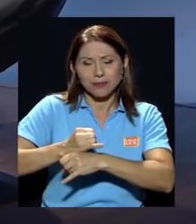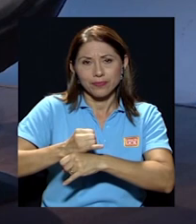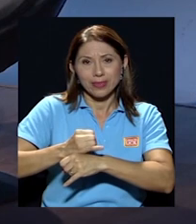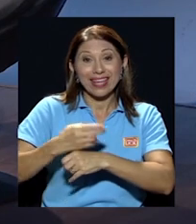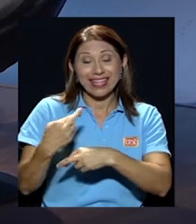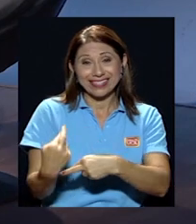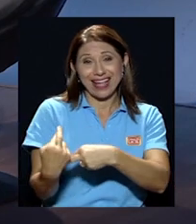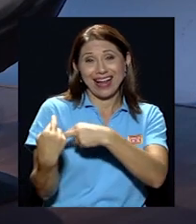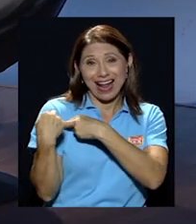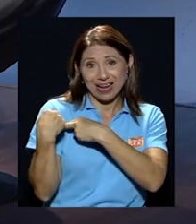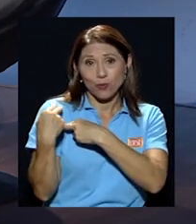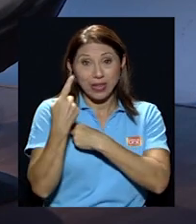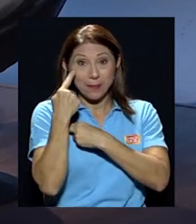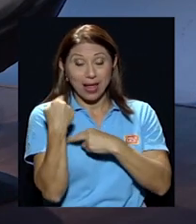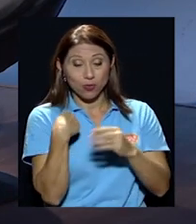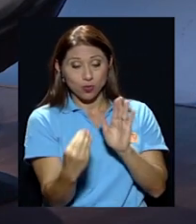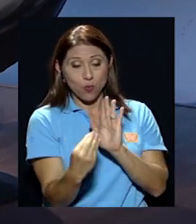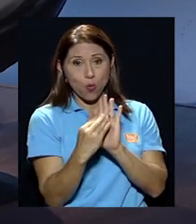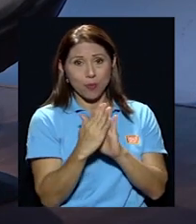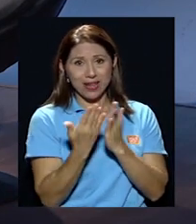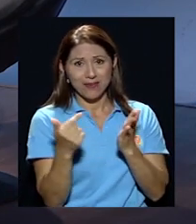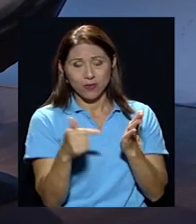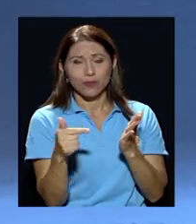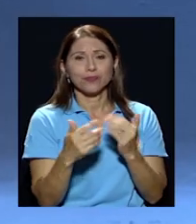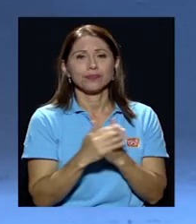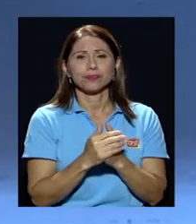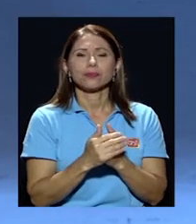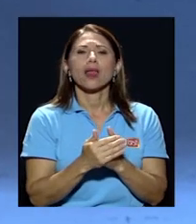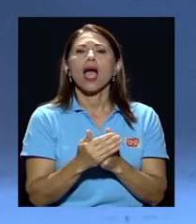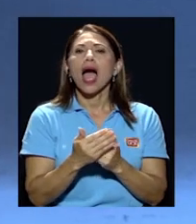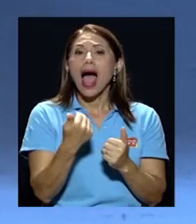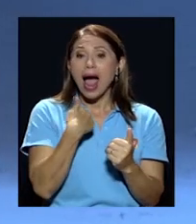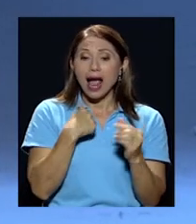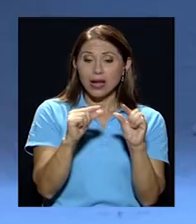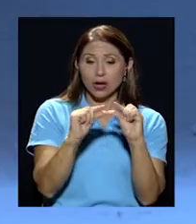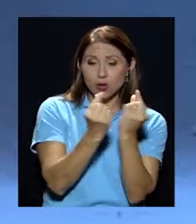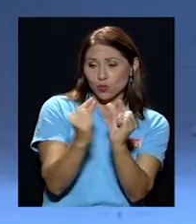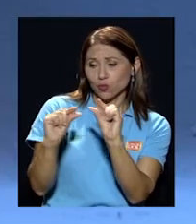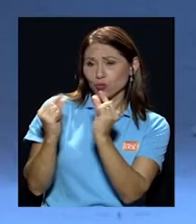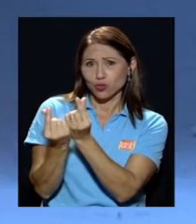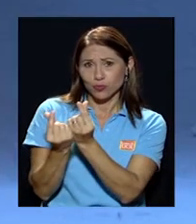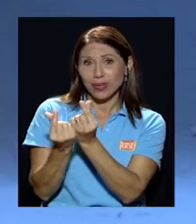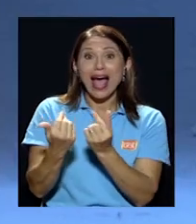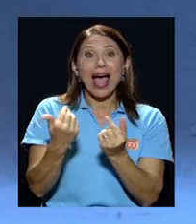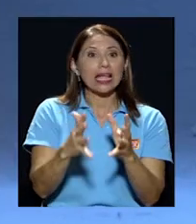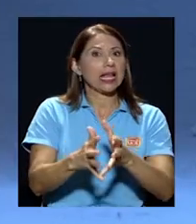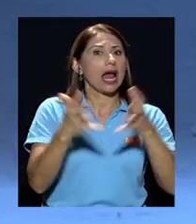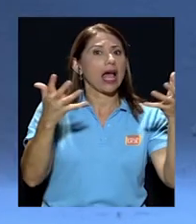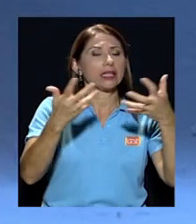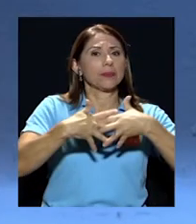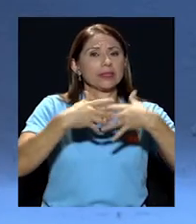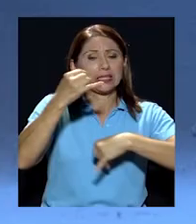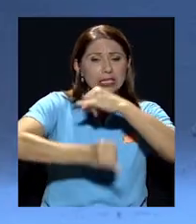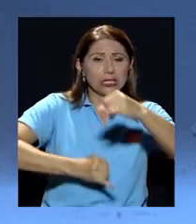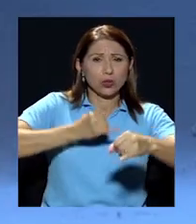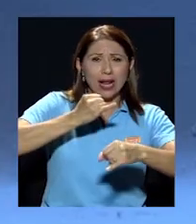pongo aquí en mi libro hay grupos están los grandes internacionales dominantes en el mundo están